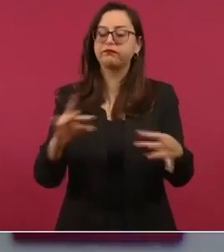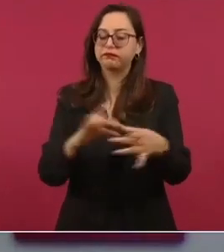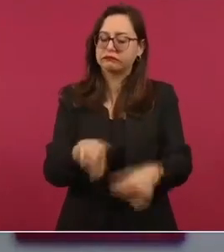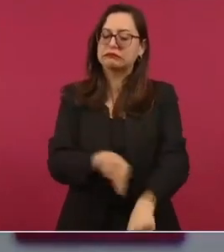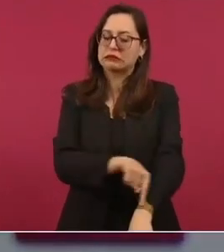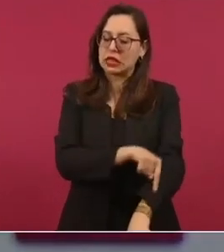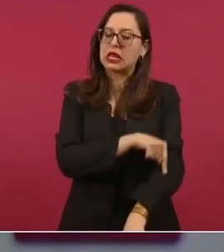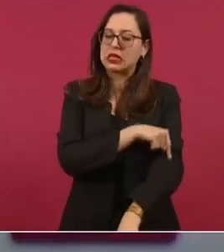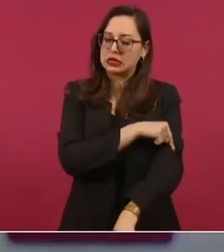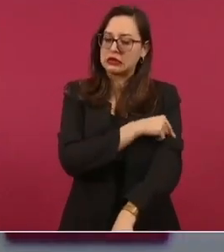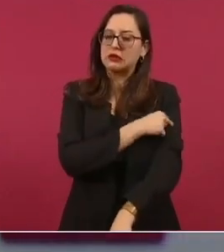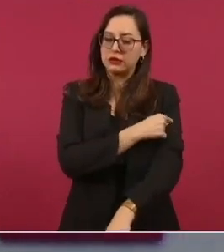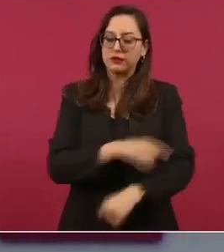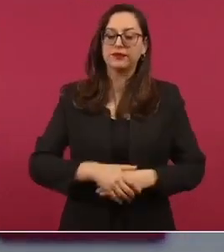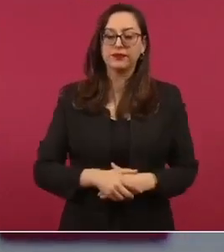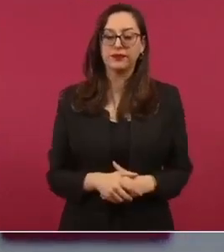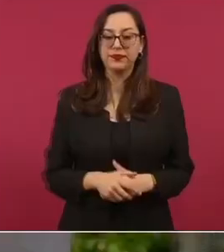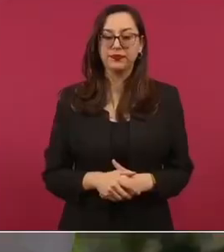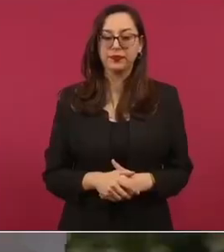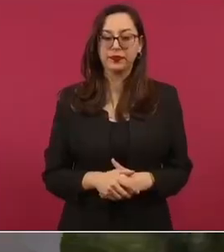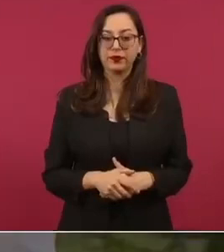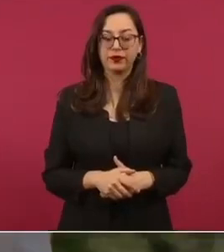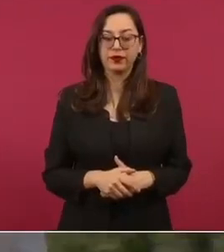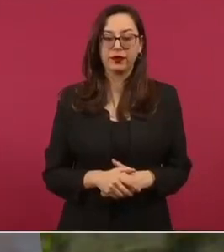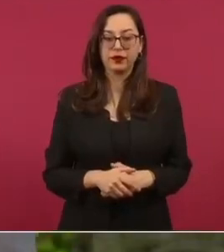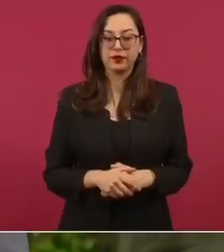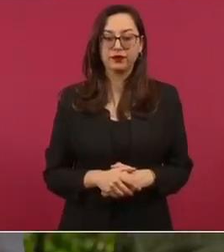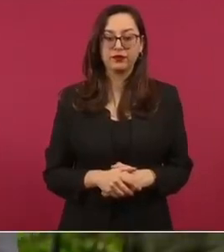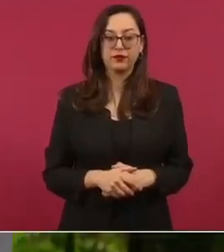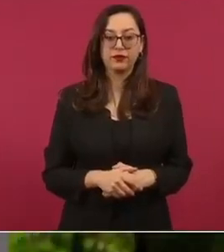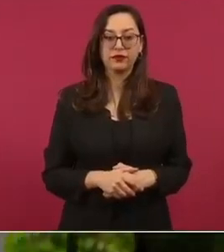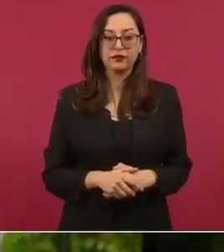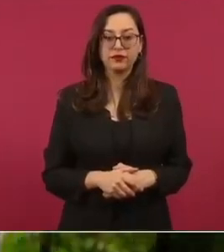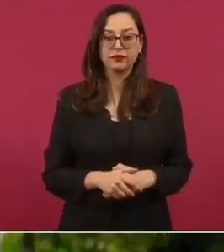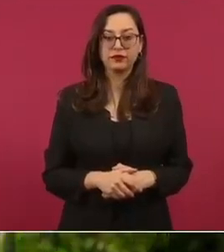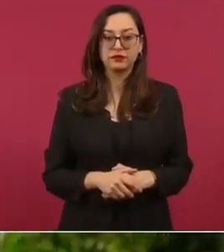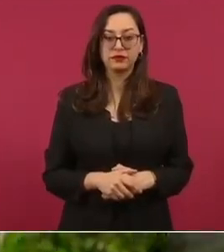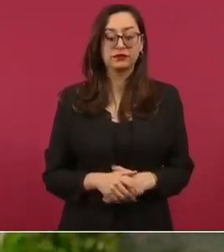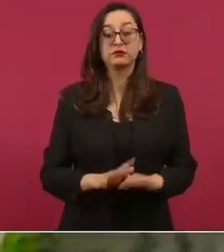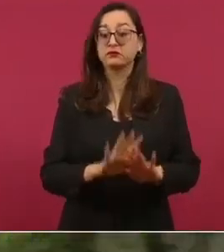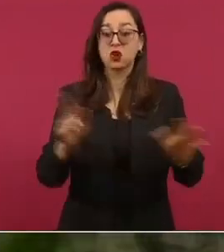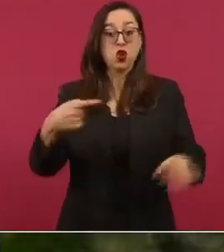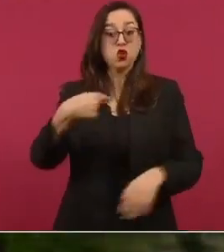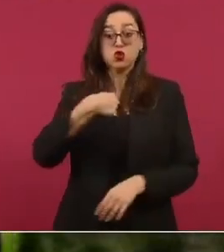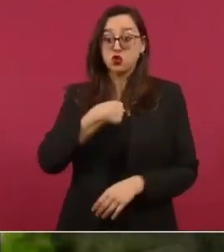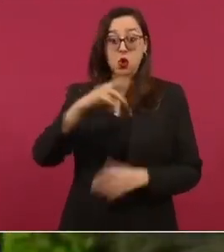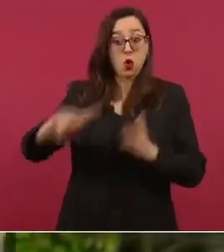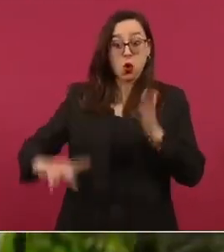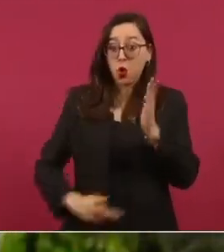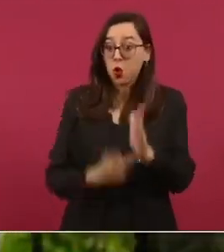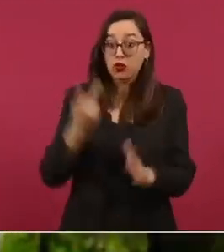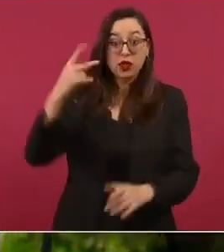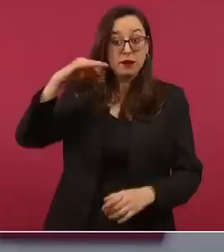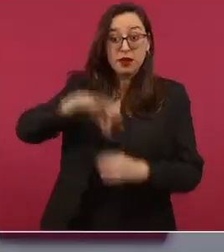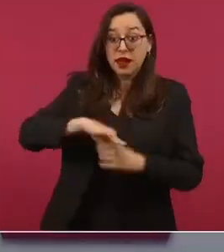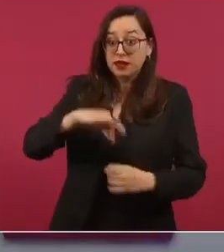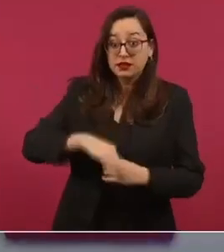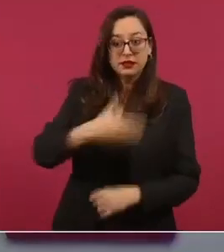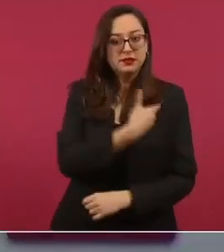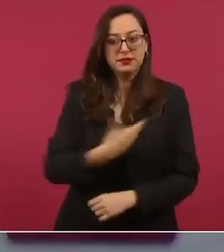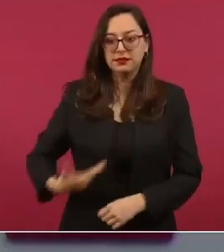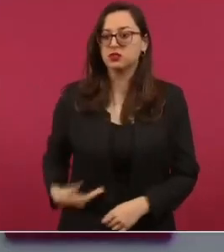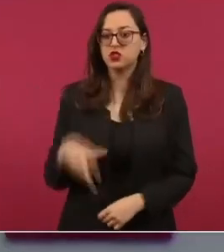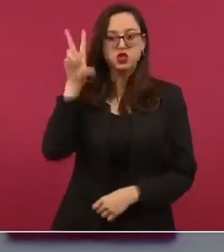no, no a la reelección nosotros